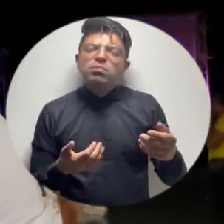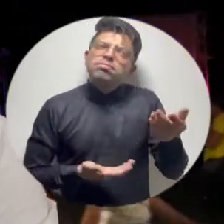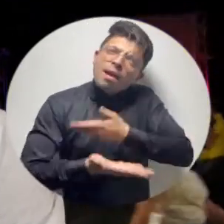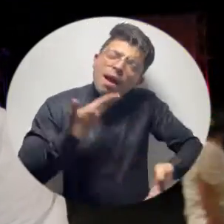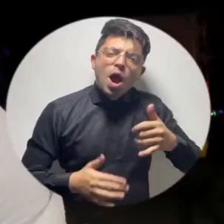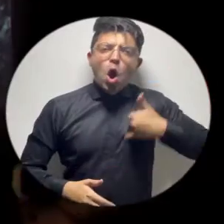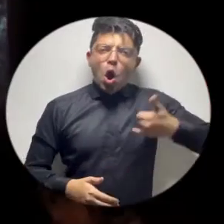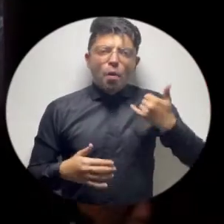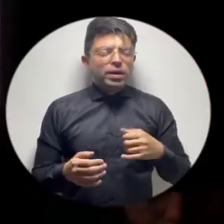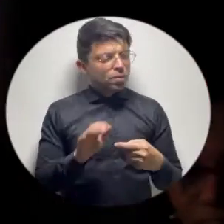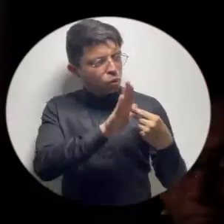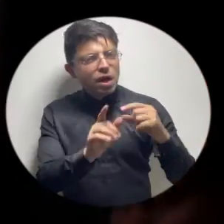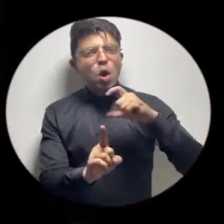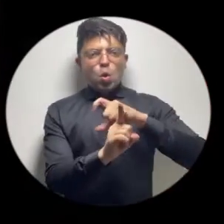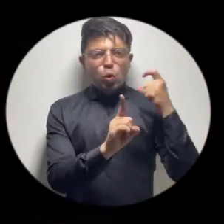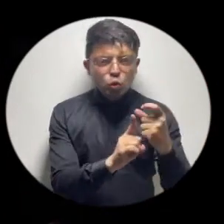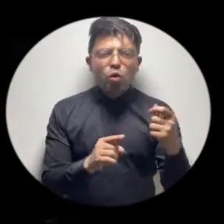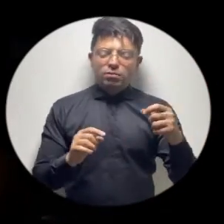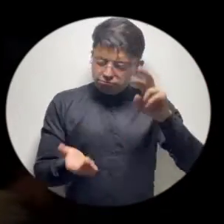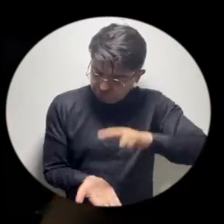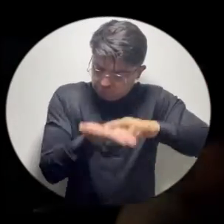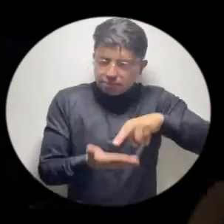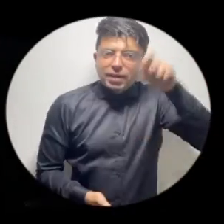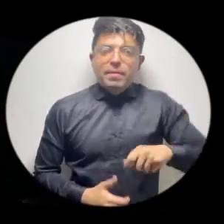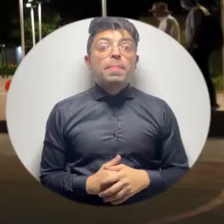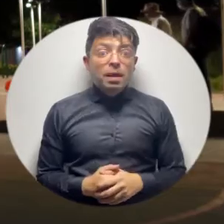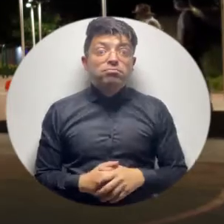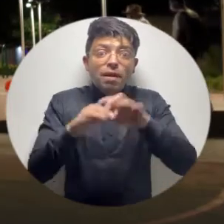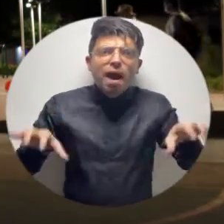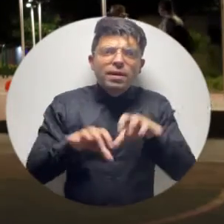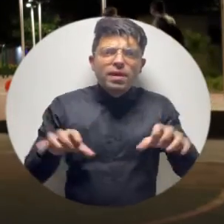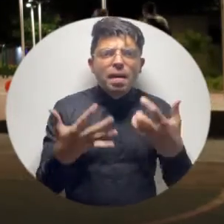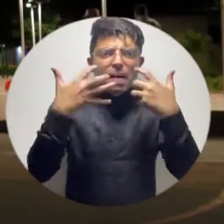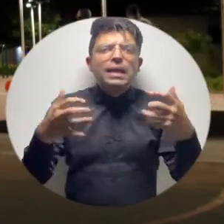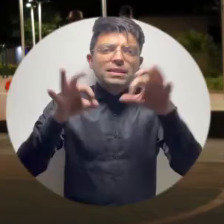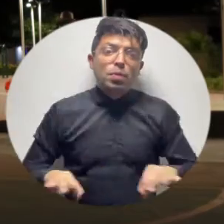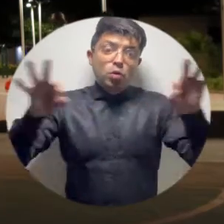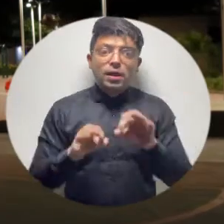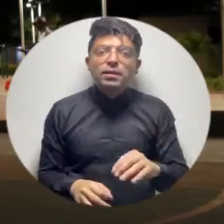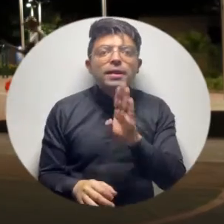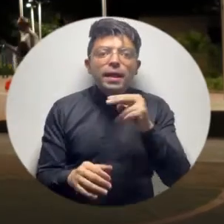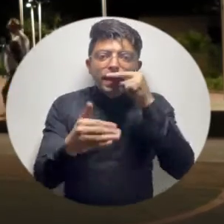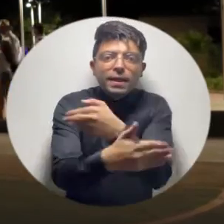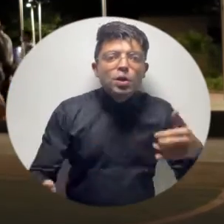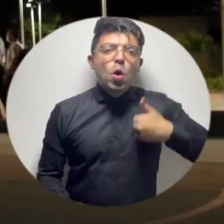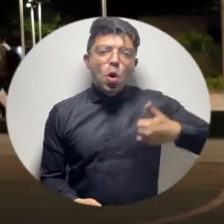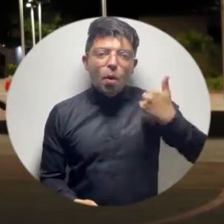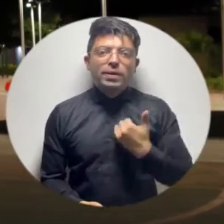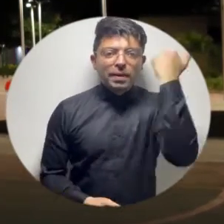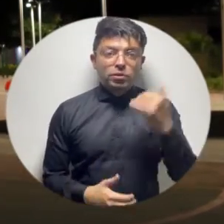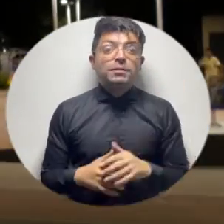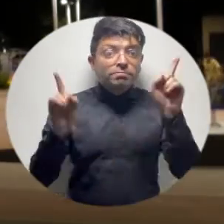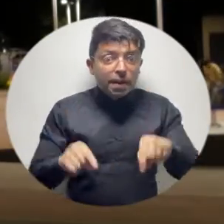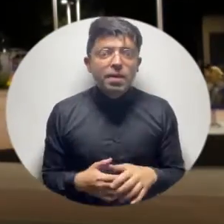a nosotros los jóvenes, a mostrar nuestra cultura que debemos rescatar. Me parece una de las actividades más importantes no solo para los niños, para los jóvenes